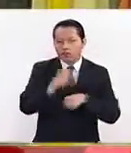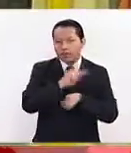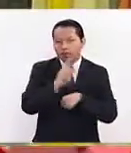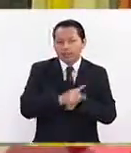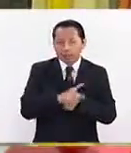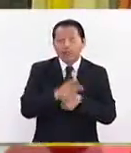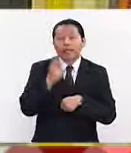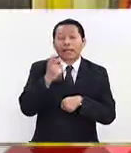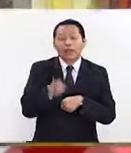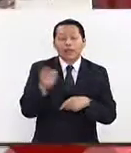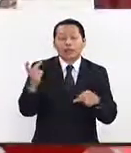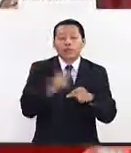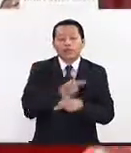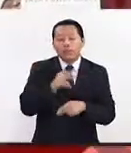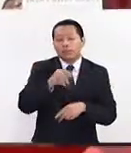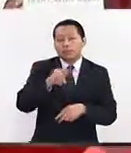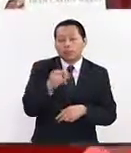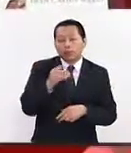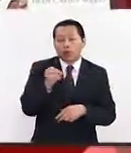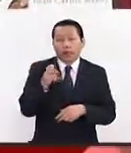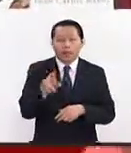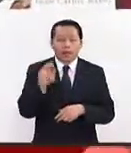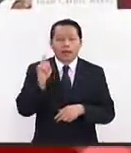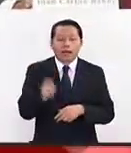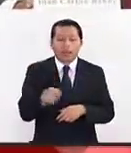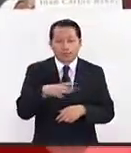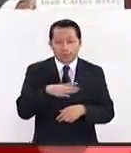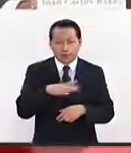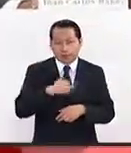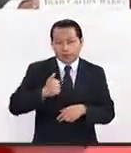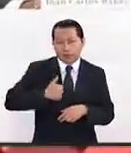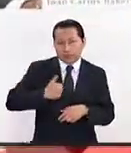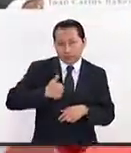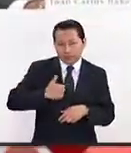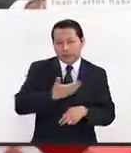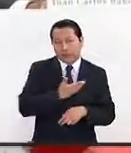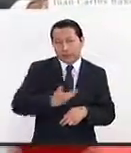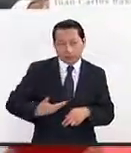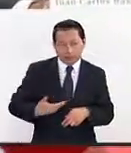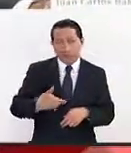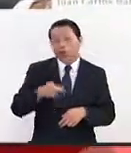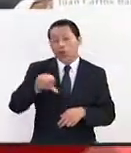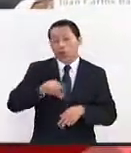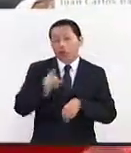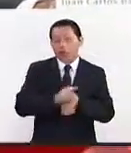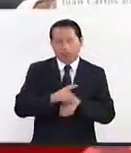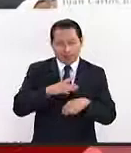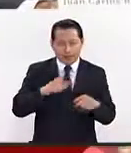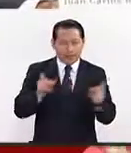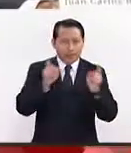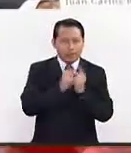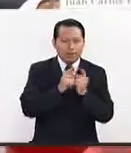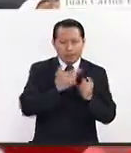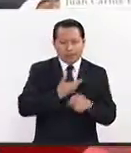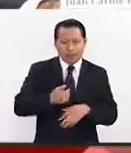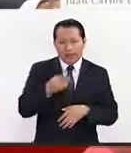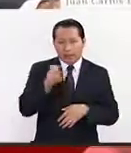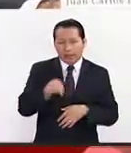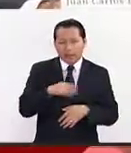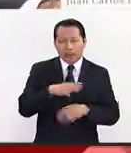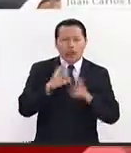Así las cosas, Pati, Omar, el primer ministro Justin Trudeau se estará reuniendo el día de hoy con el presidente Peña Nieto, a tener